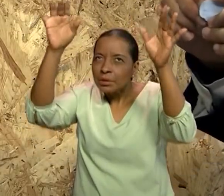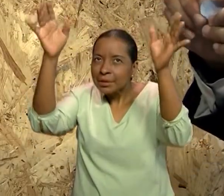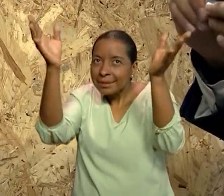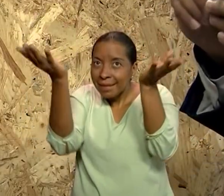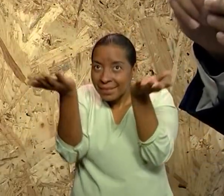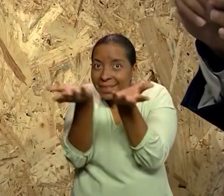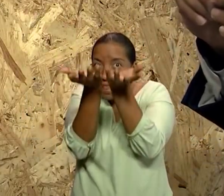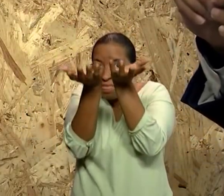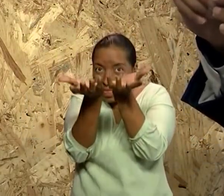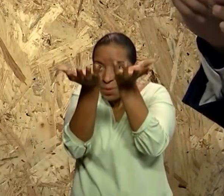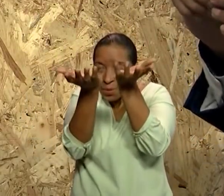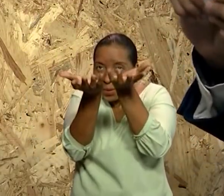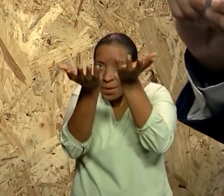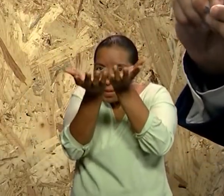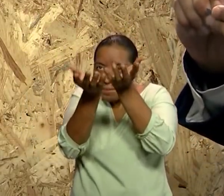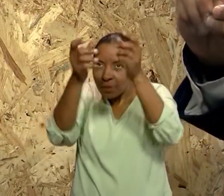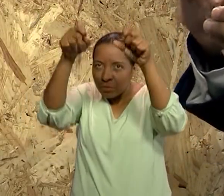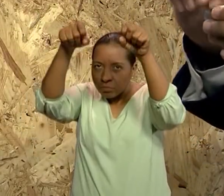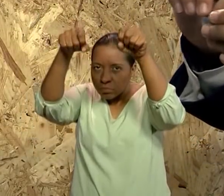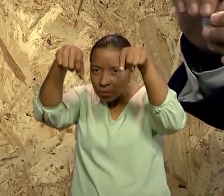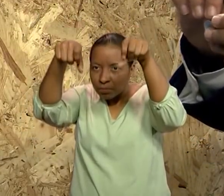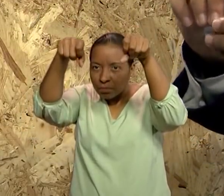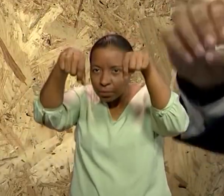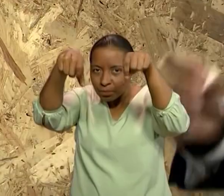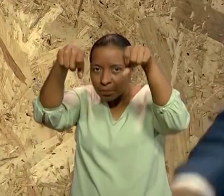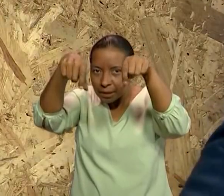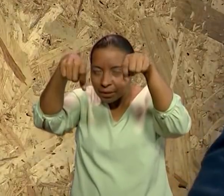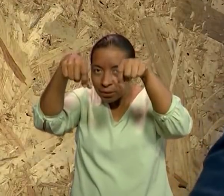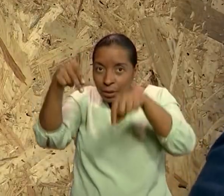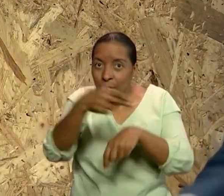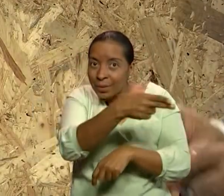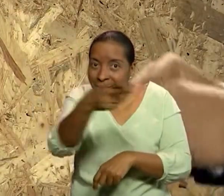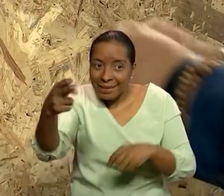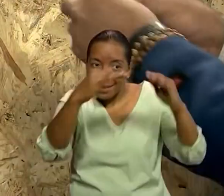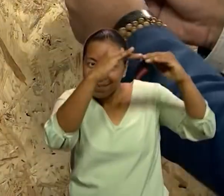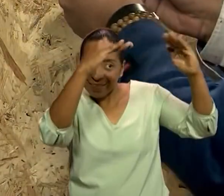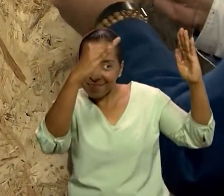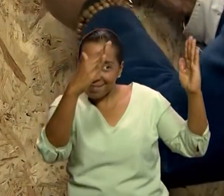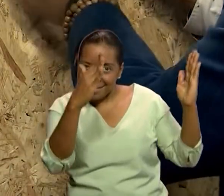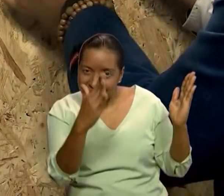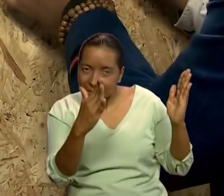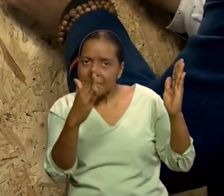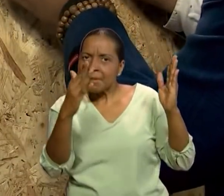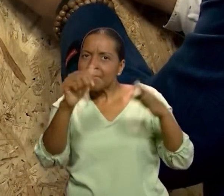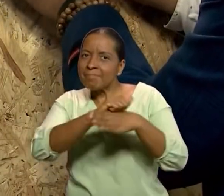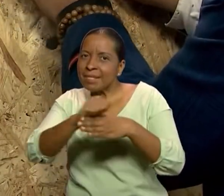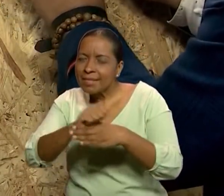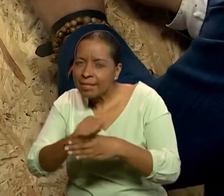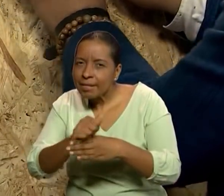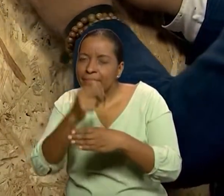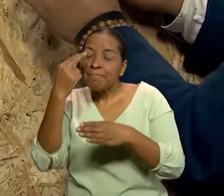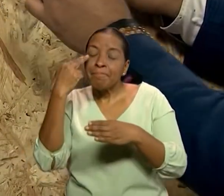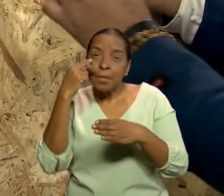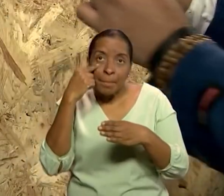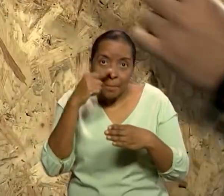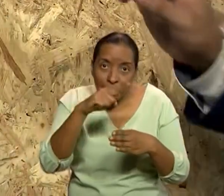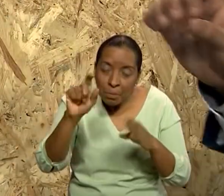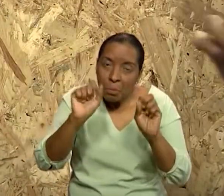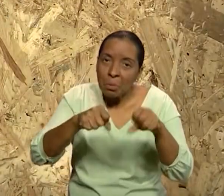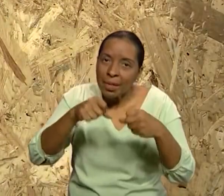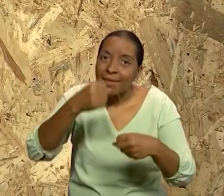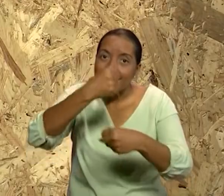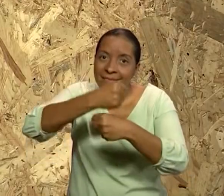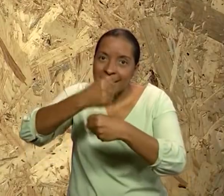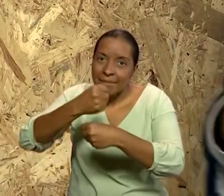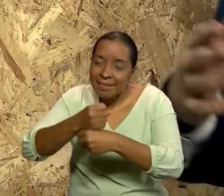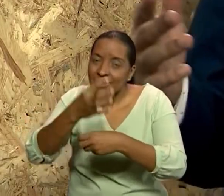seguro que ustedes en casa pueden trabajarlos, ¿no? Muy bien. Muy bien. A